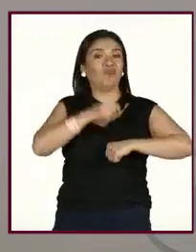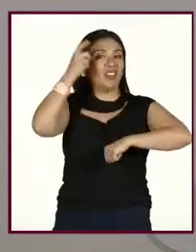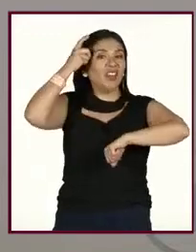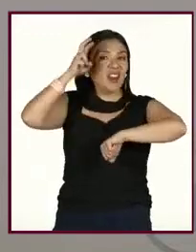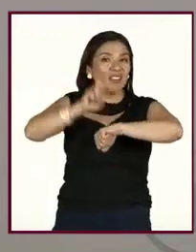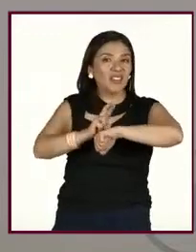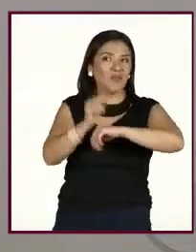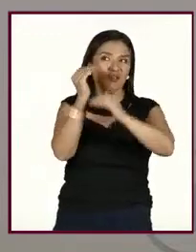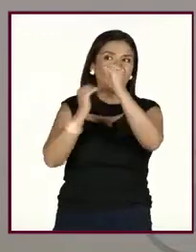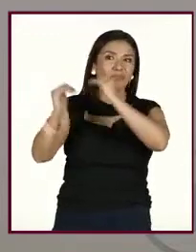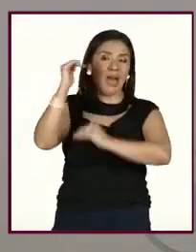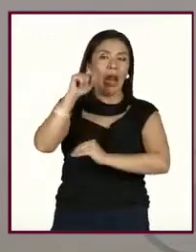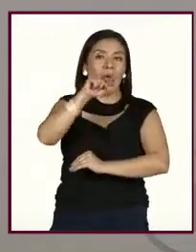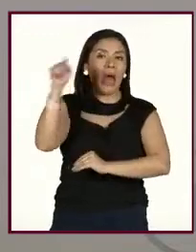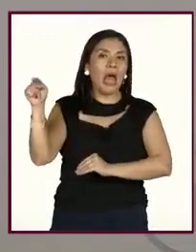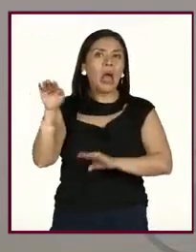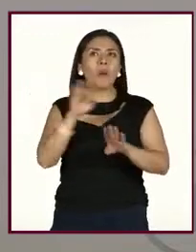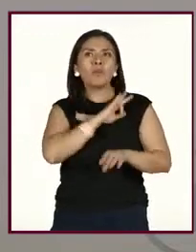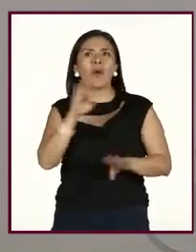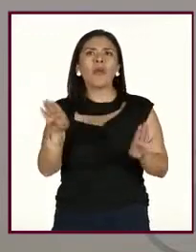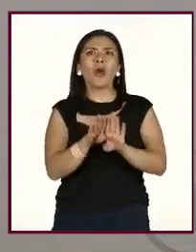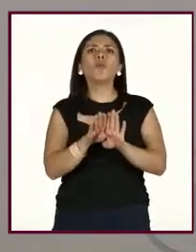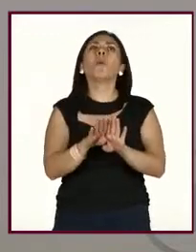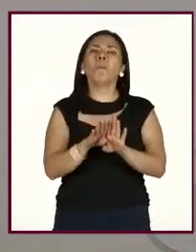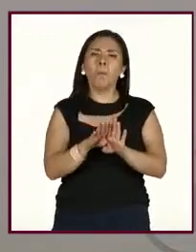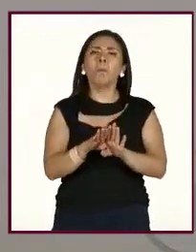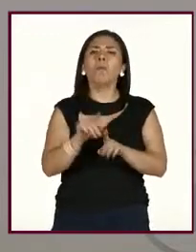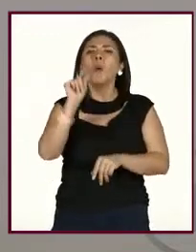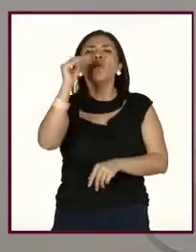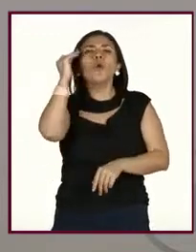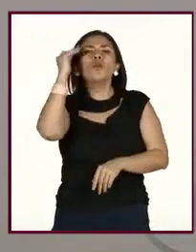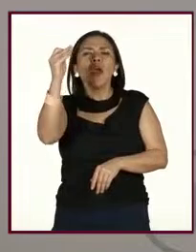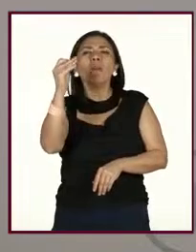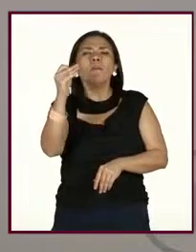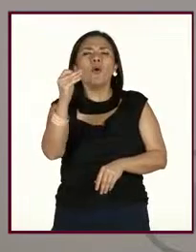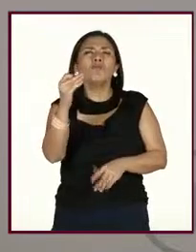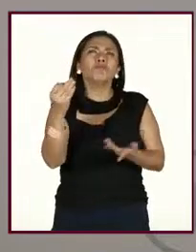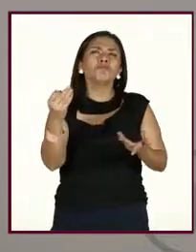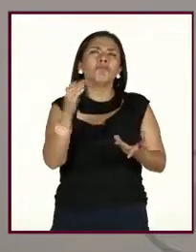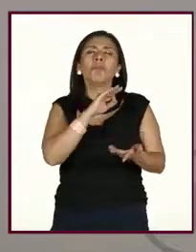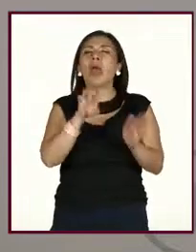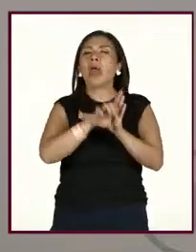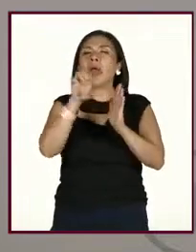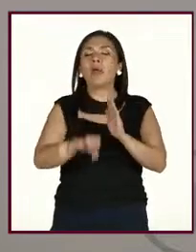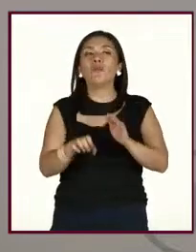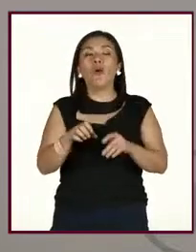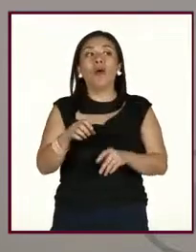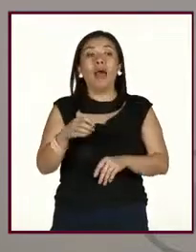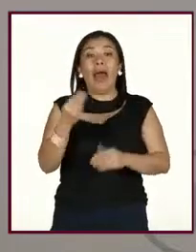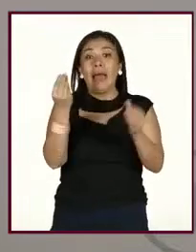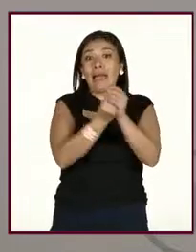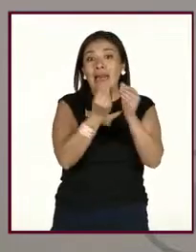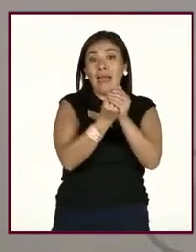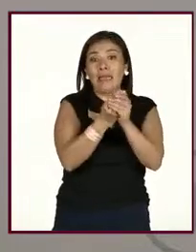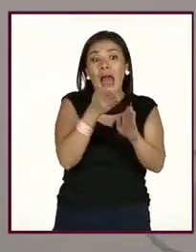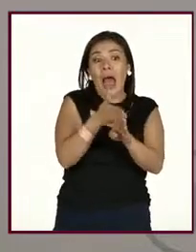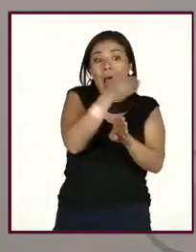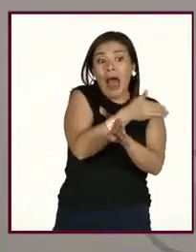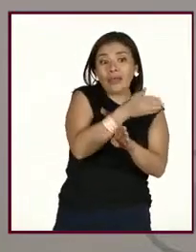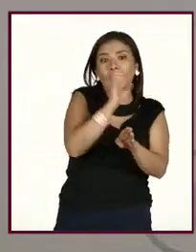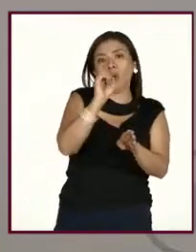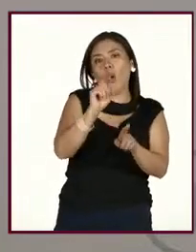mejor también destinan como un momento, tal vez, después de clases, tal vez antes, digo, cada